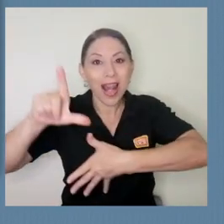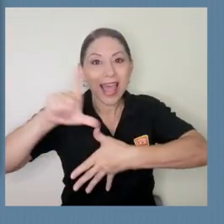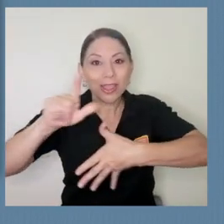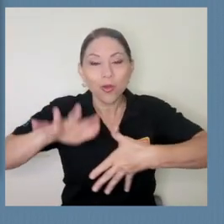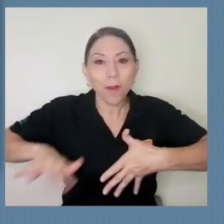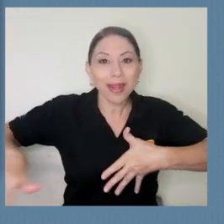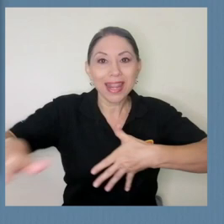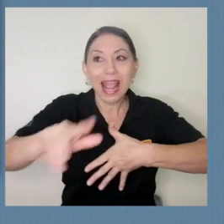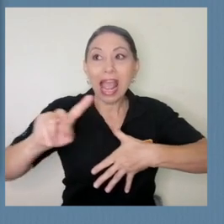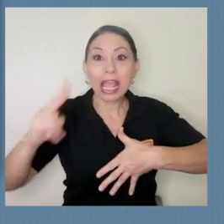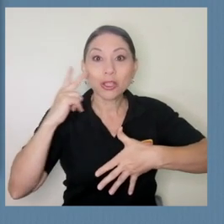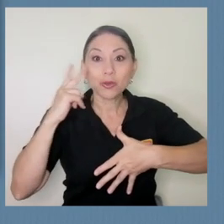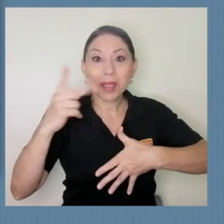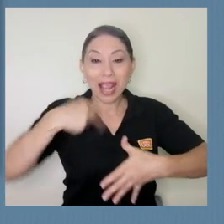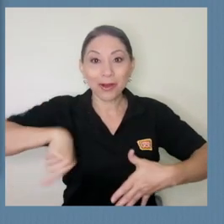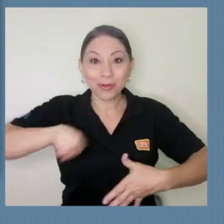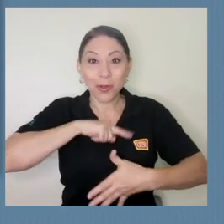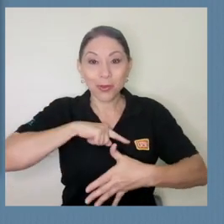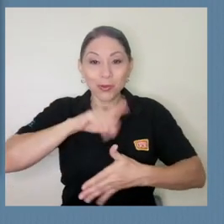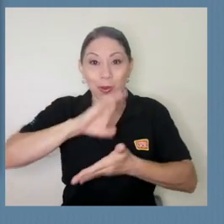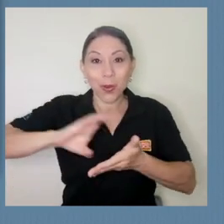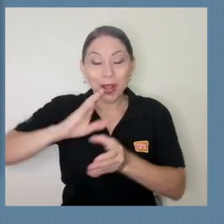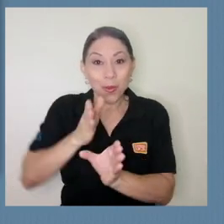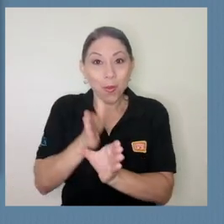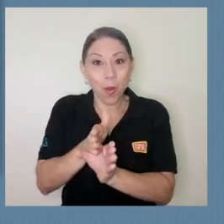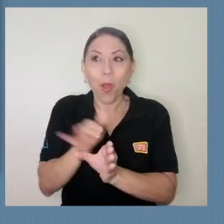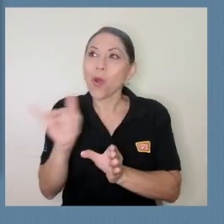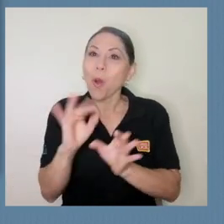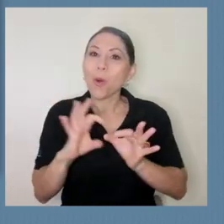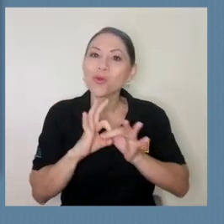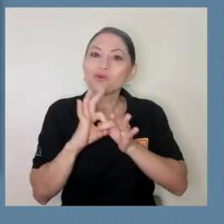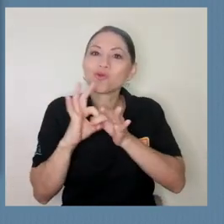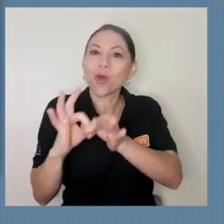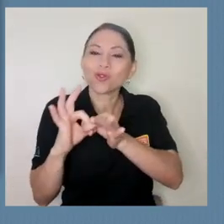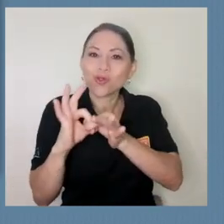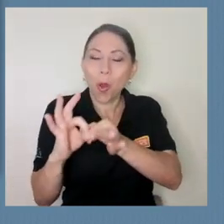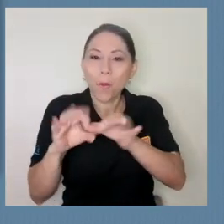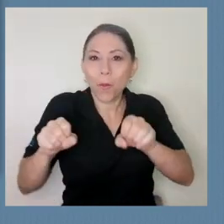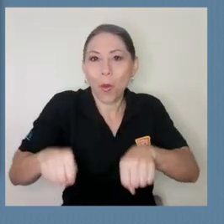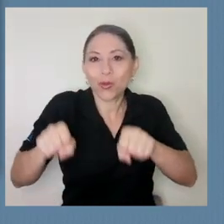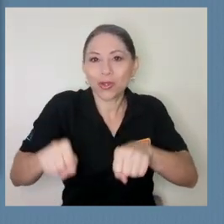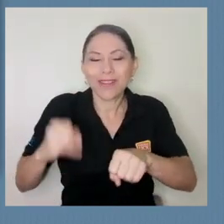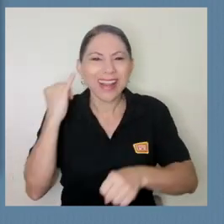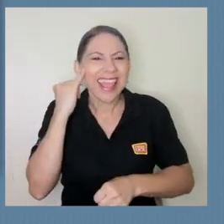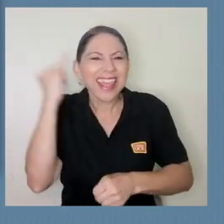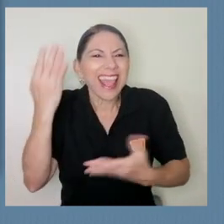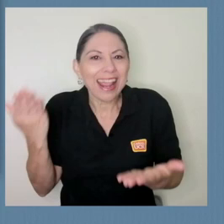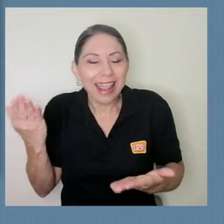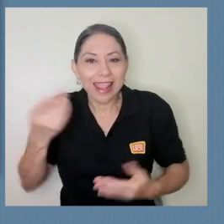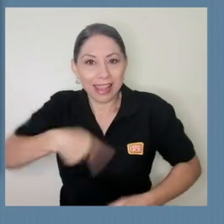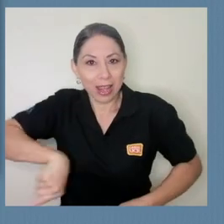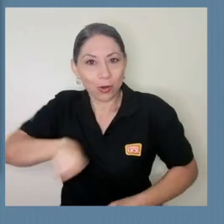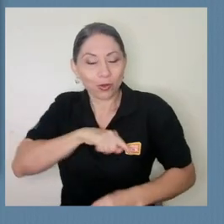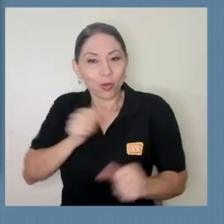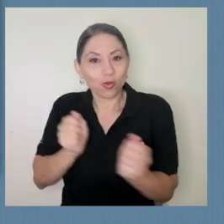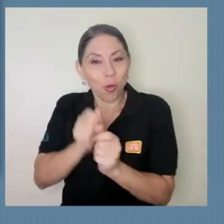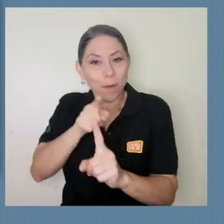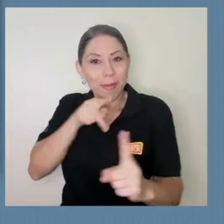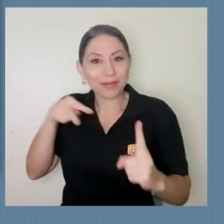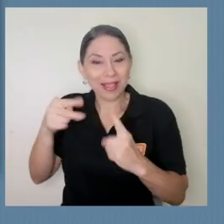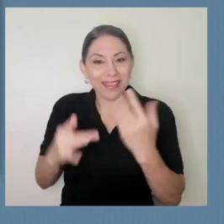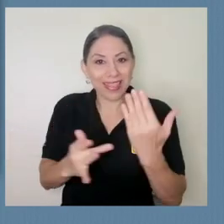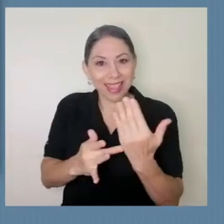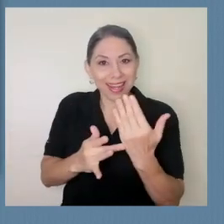y que nos ven como un socio digamos posible un aliado estratégico y que la idea sería que nosotros desde la perspectiva técnica